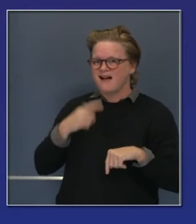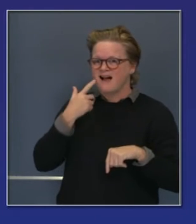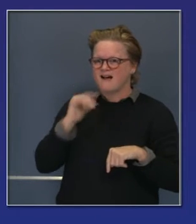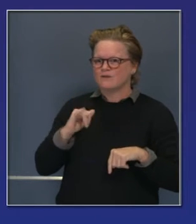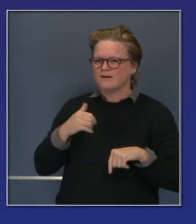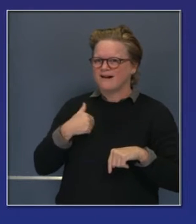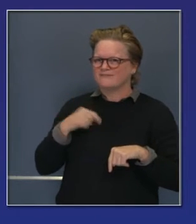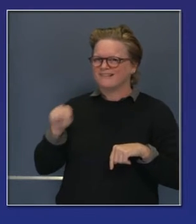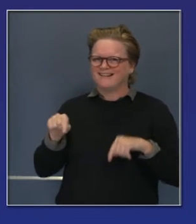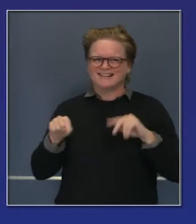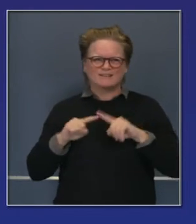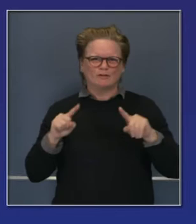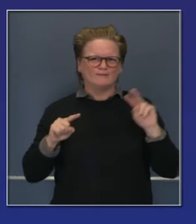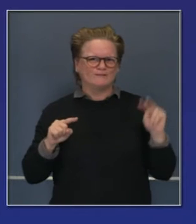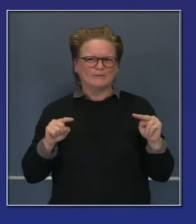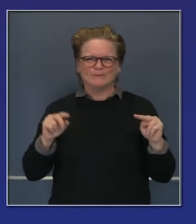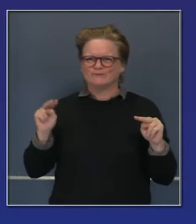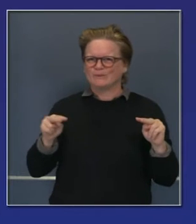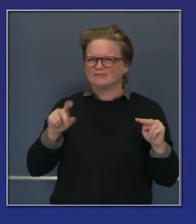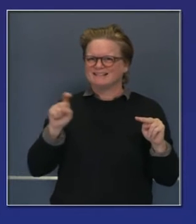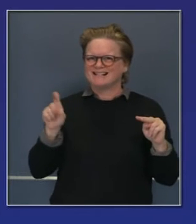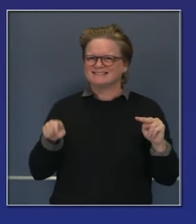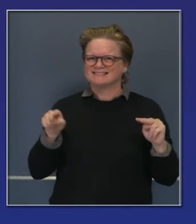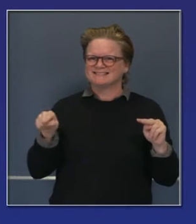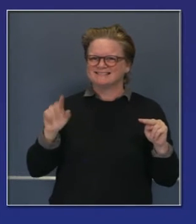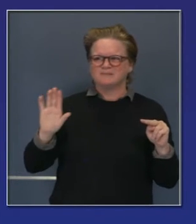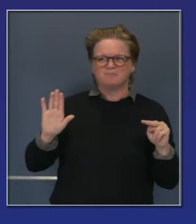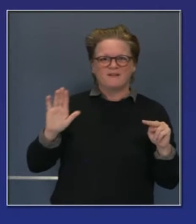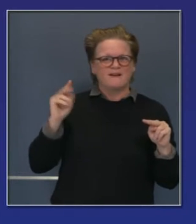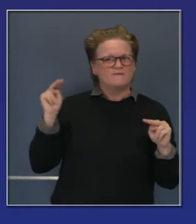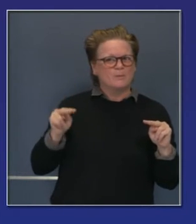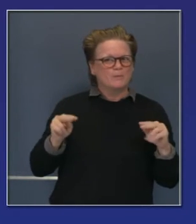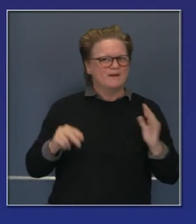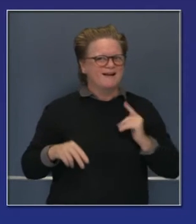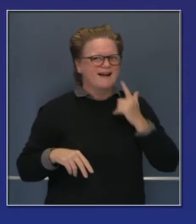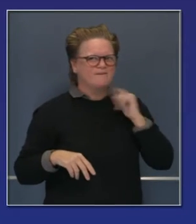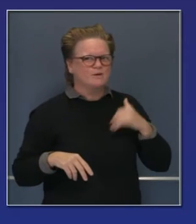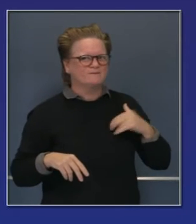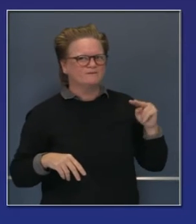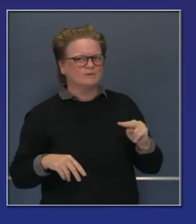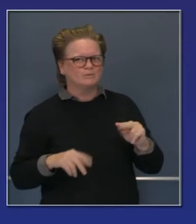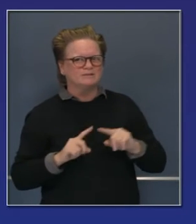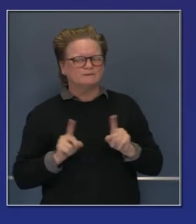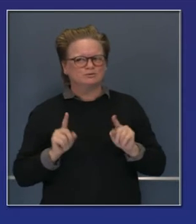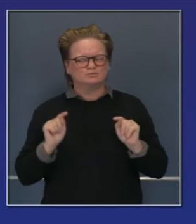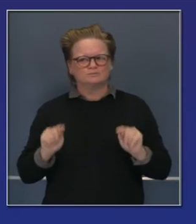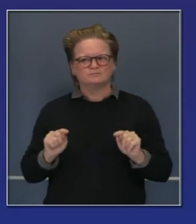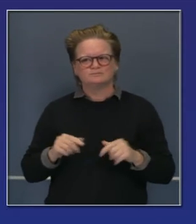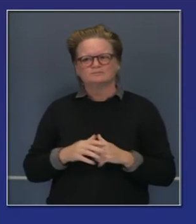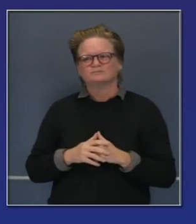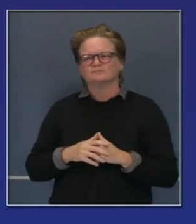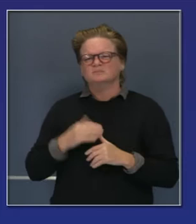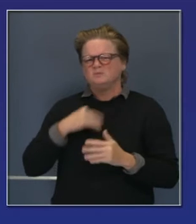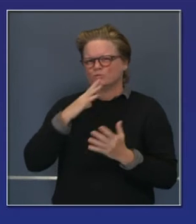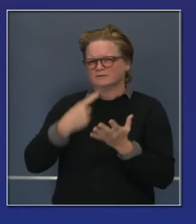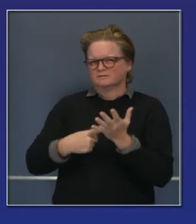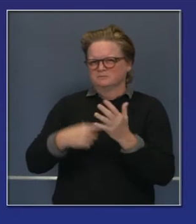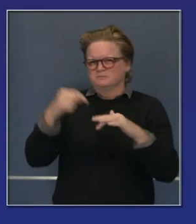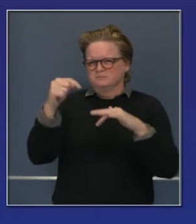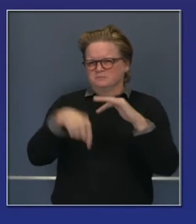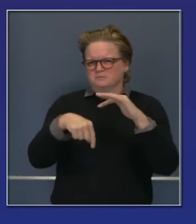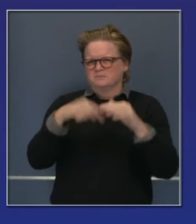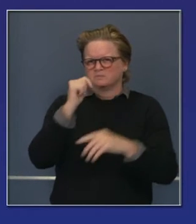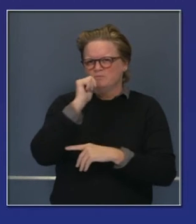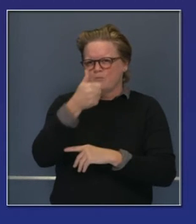administración de Trump. Estaremos expresando esto en los alegatos mañana también con nuestros representantes. Que avanzaron